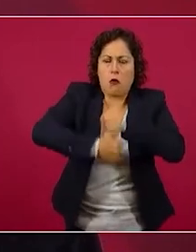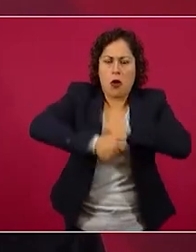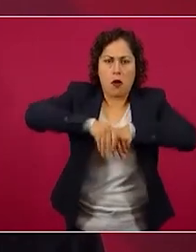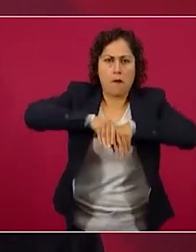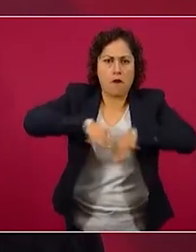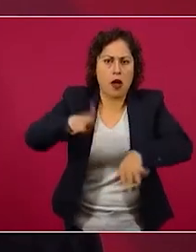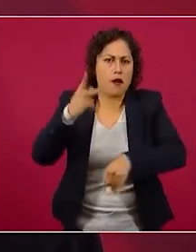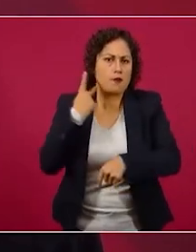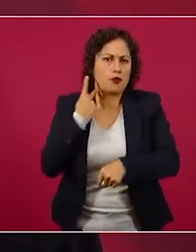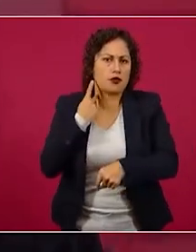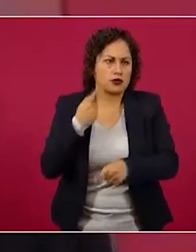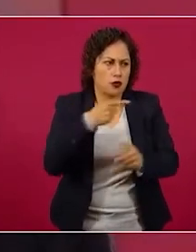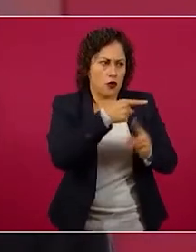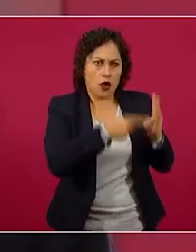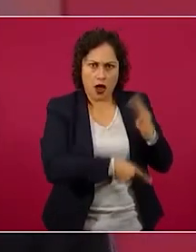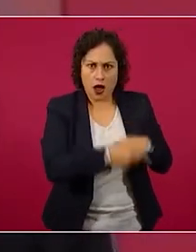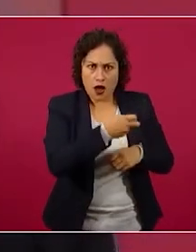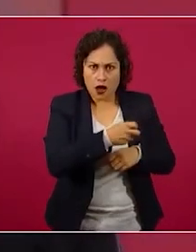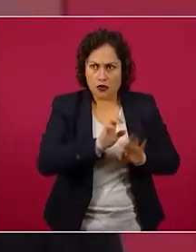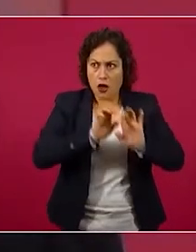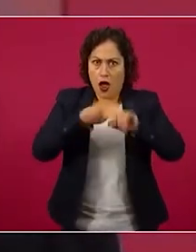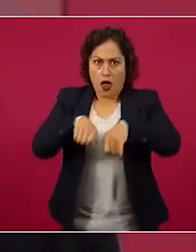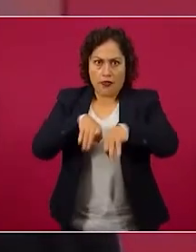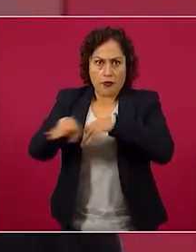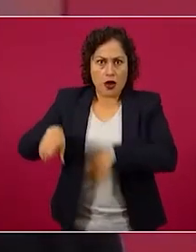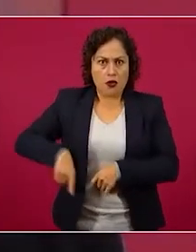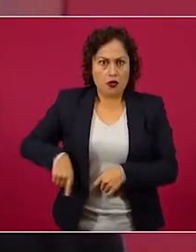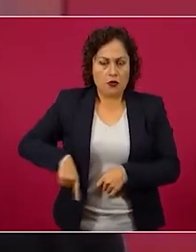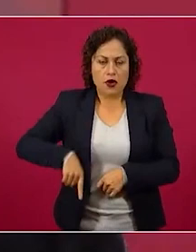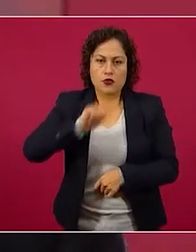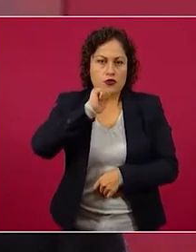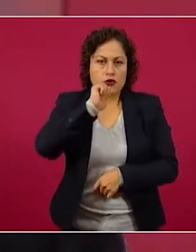porque ese es el acuerdo que tenemos